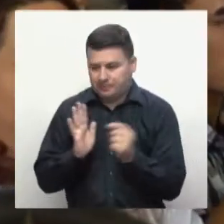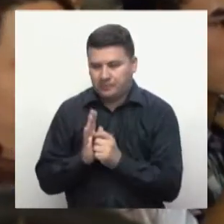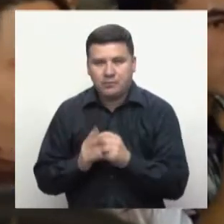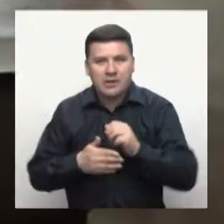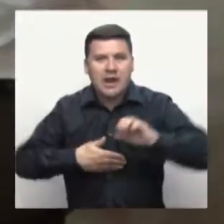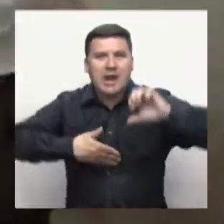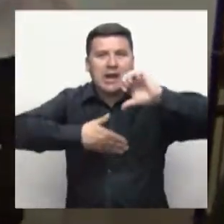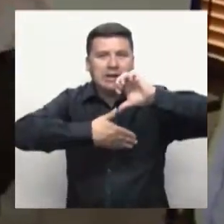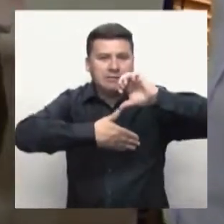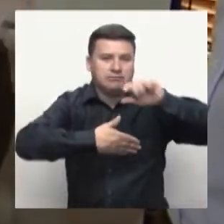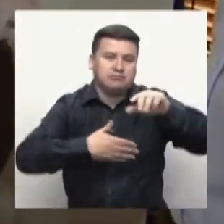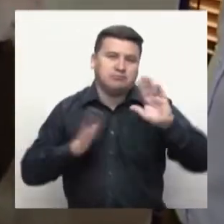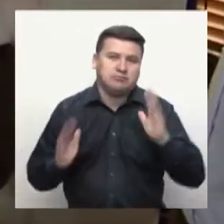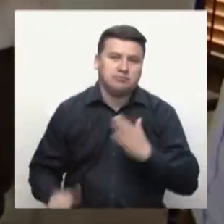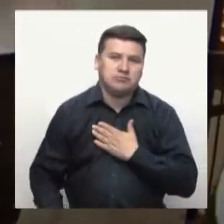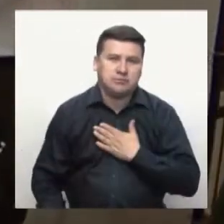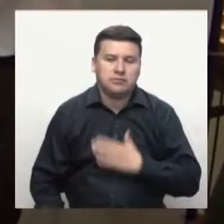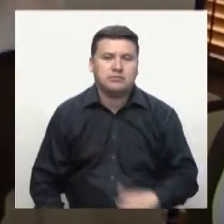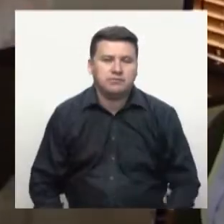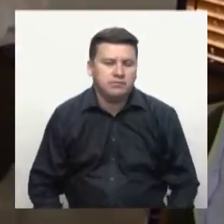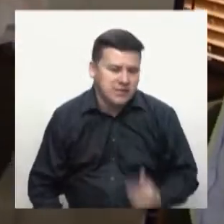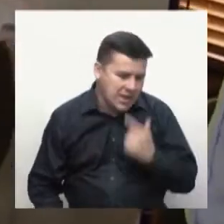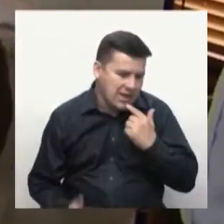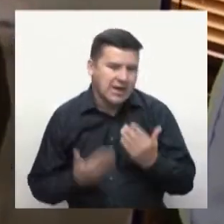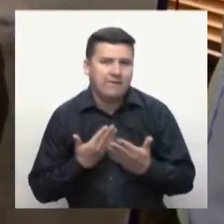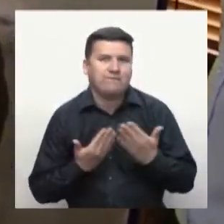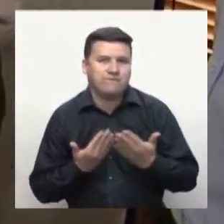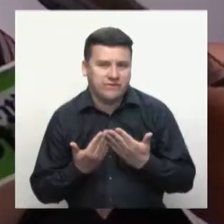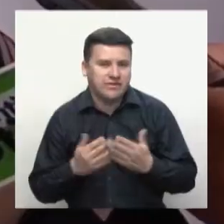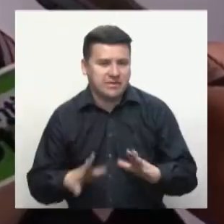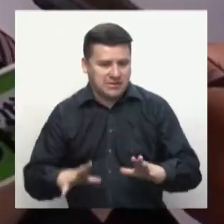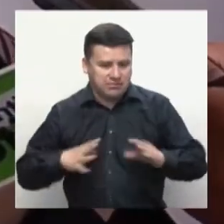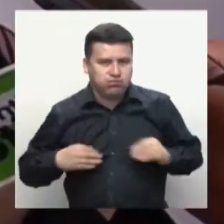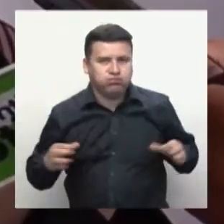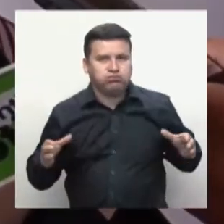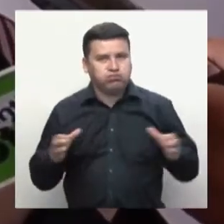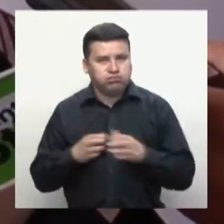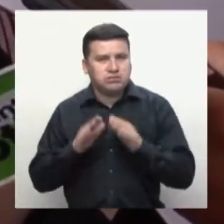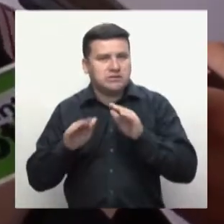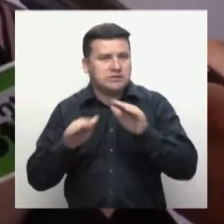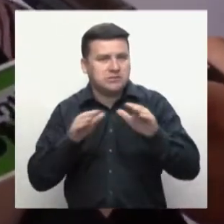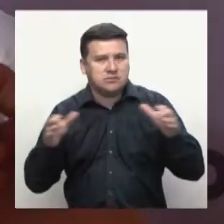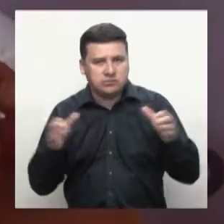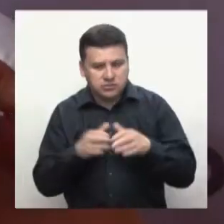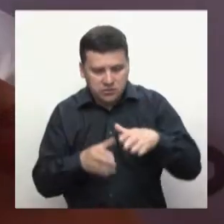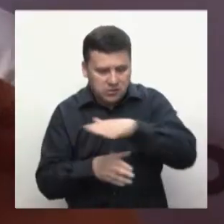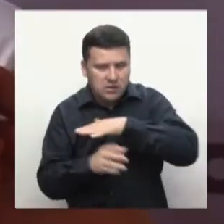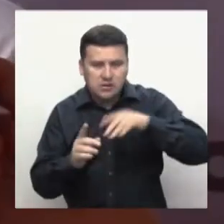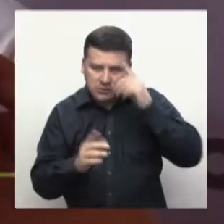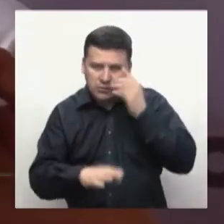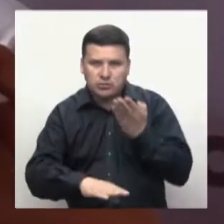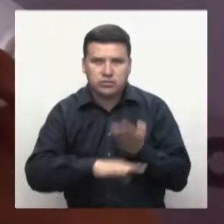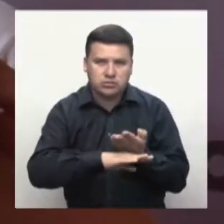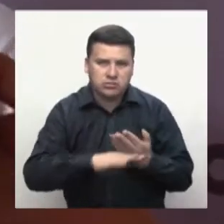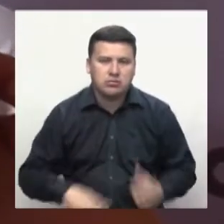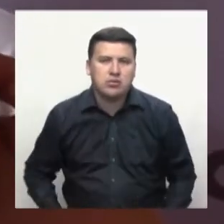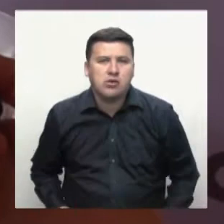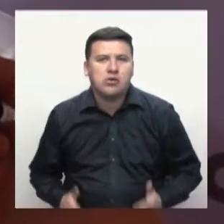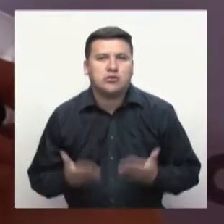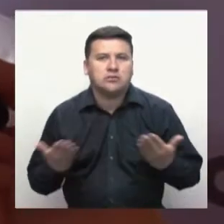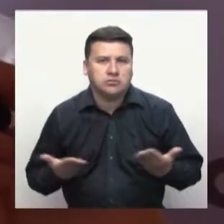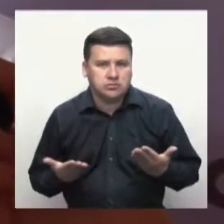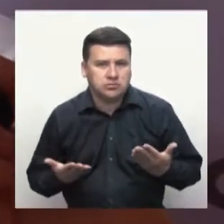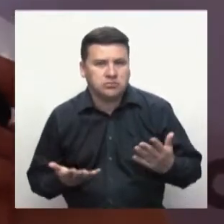plantean donde con los recursos facilitamos la construcción de riqueza en nuestro municipio. Por eso es que estamos muy contentos con el